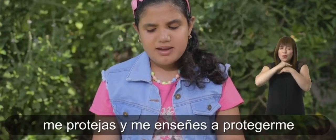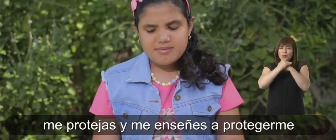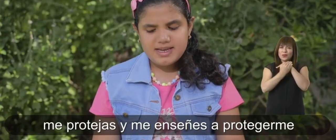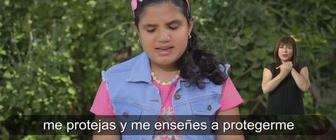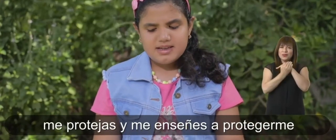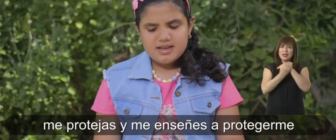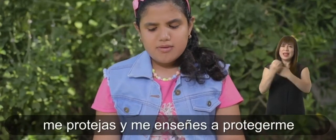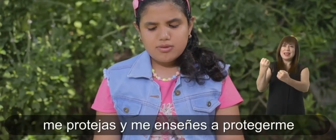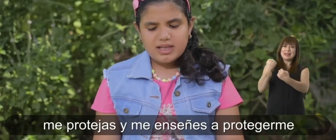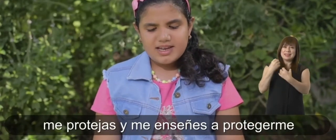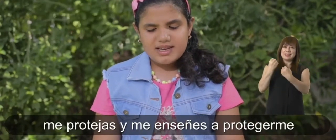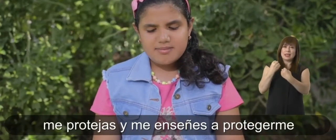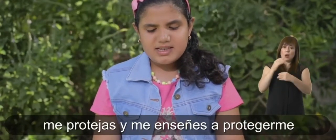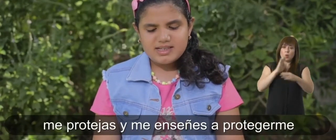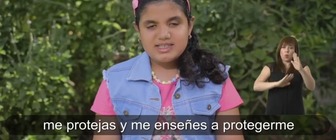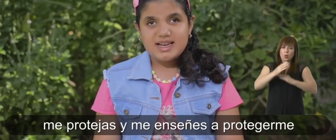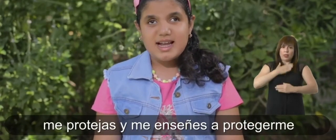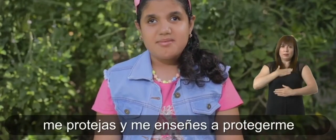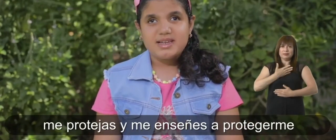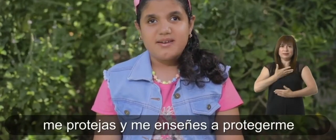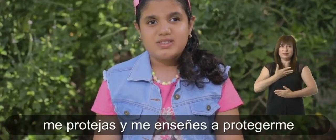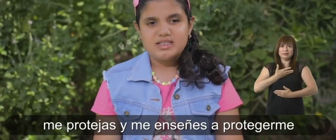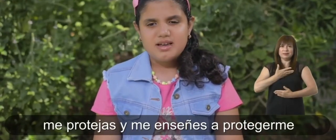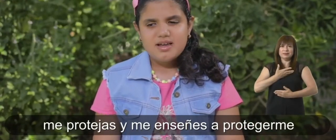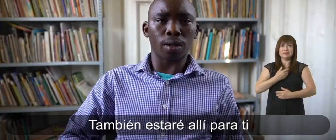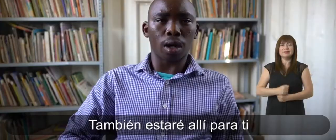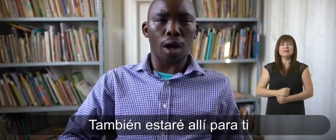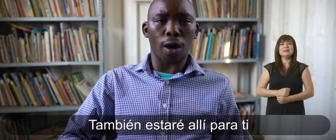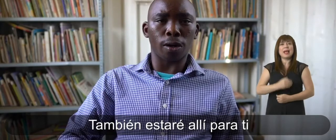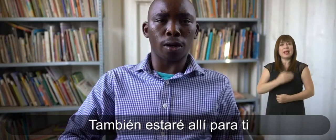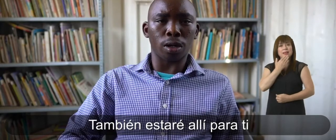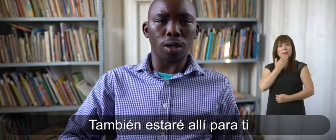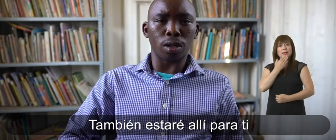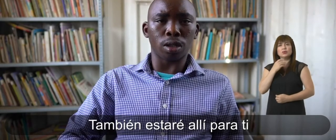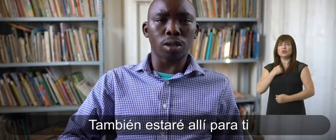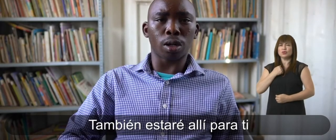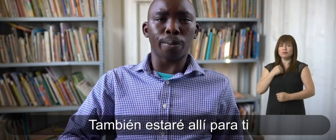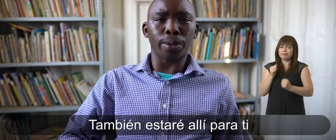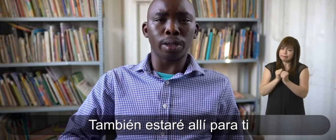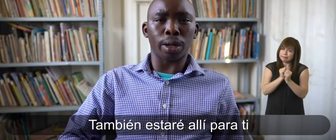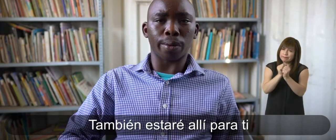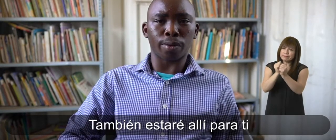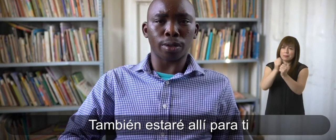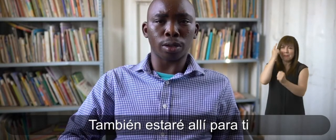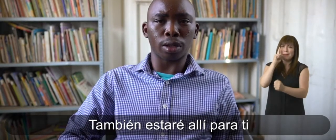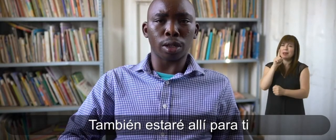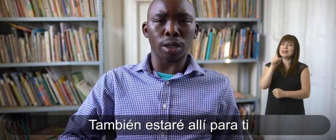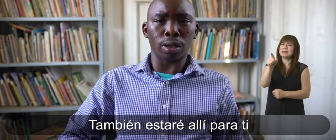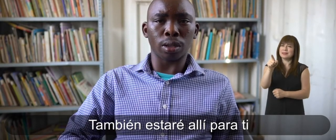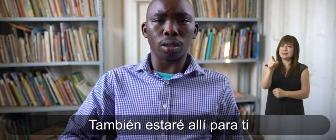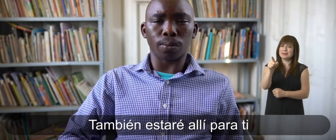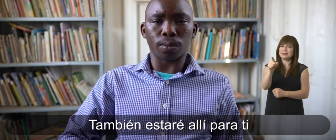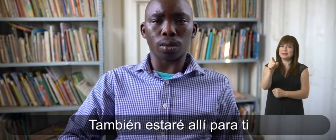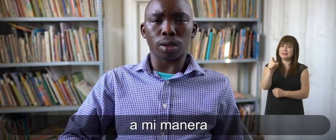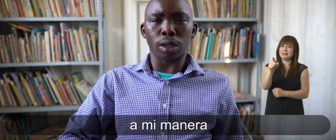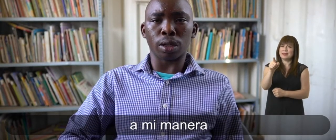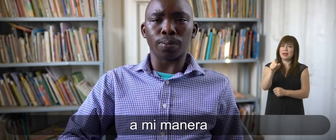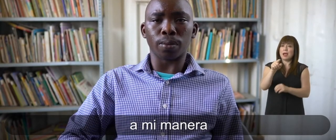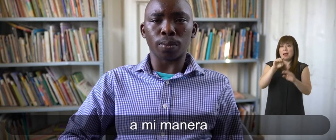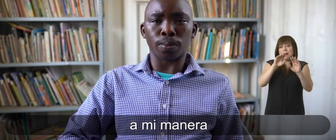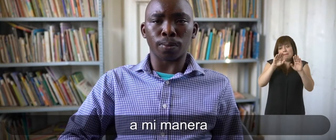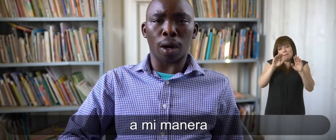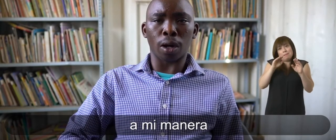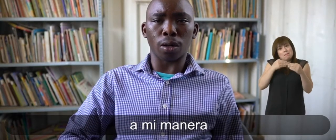me protejas y me enseñes a protegerme. También estaré allí para ti